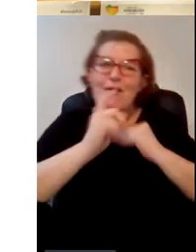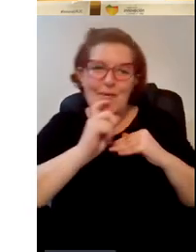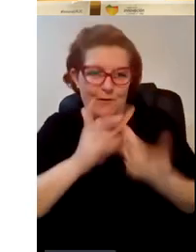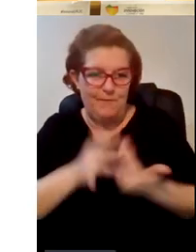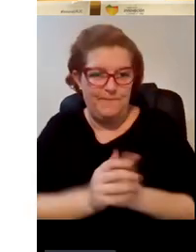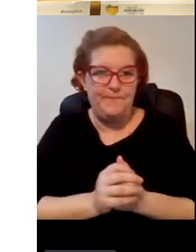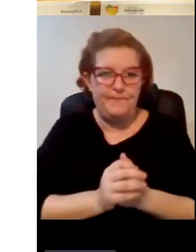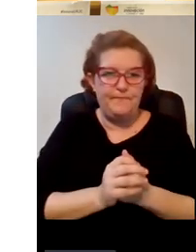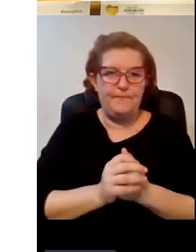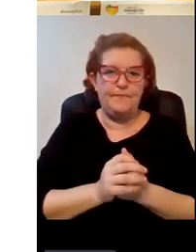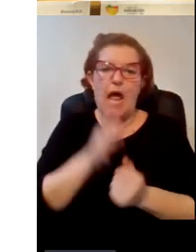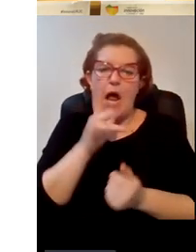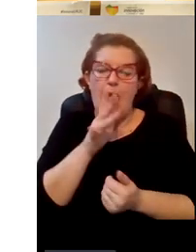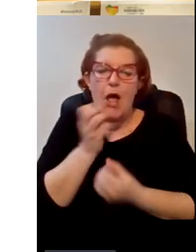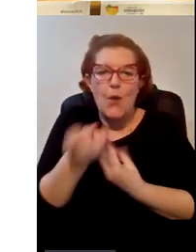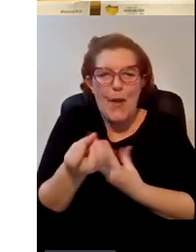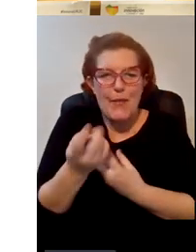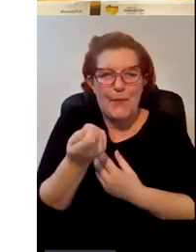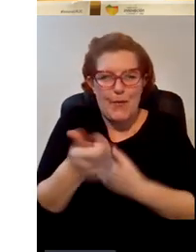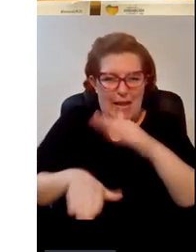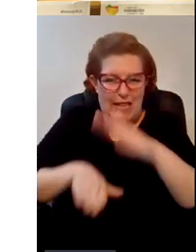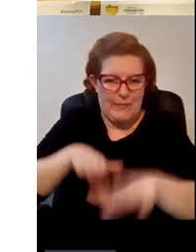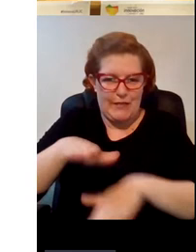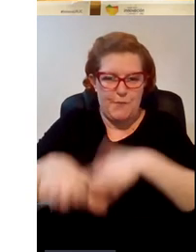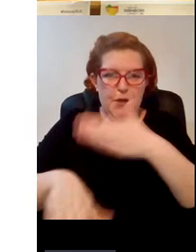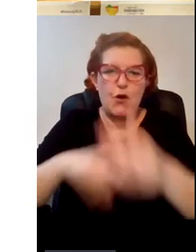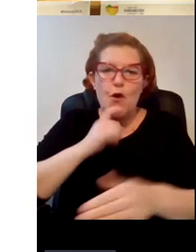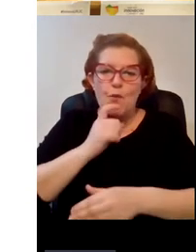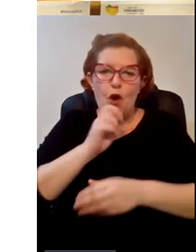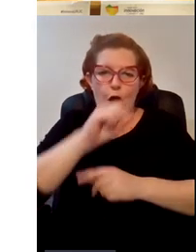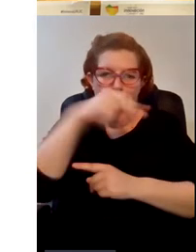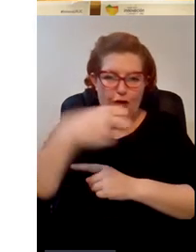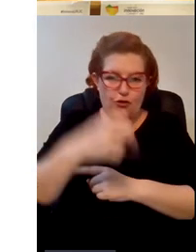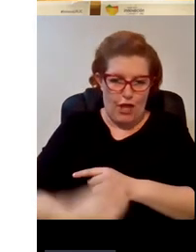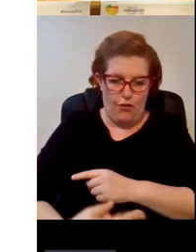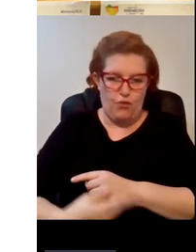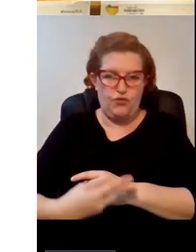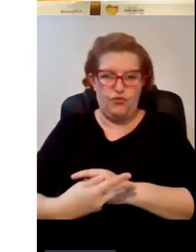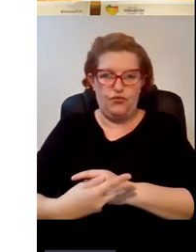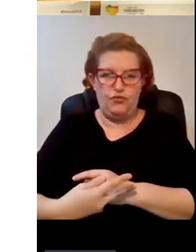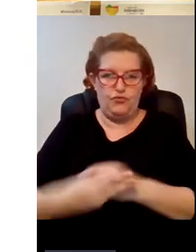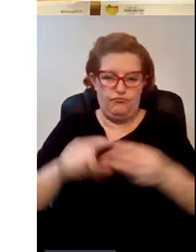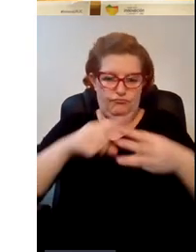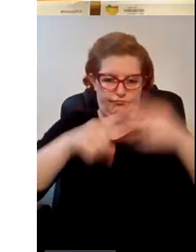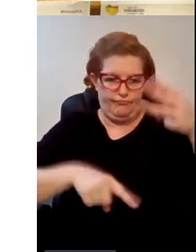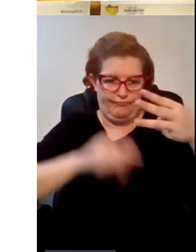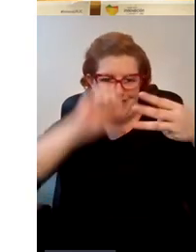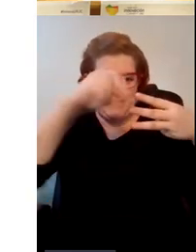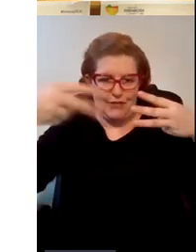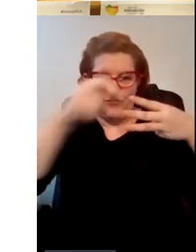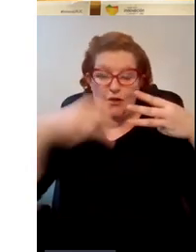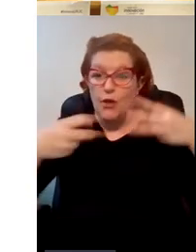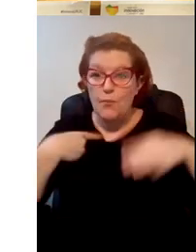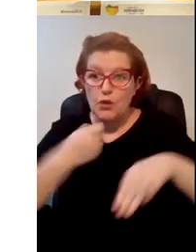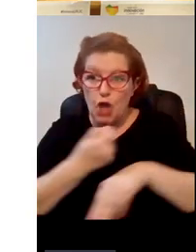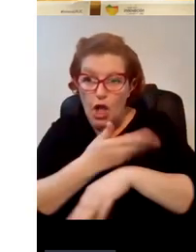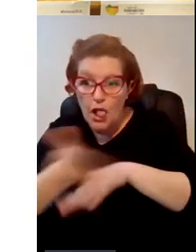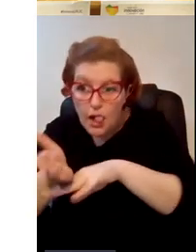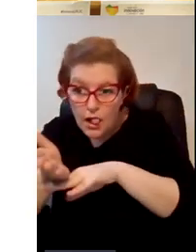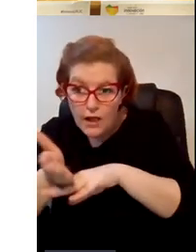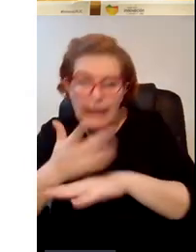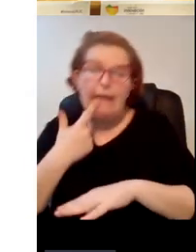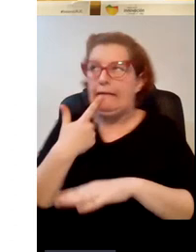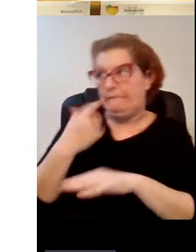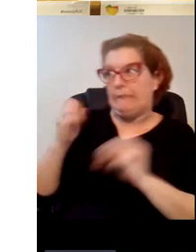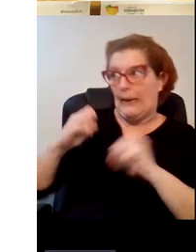pues os voy a contar paso a paso un poco los resultados que vamos obteniendo en las tres partes ¿me estoy pasando mucho? ah,